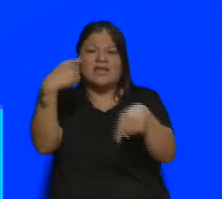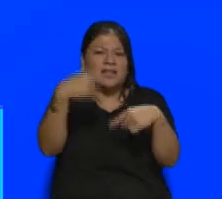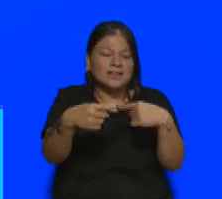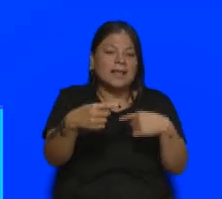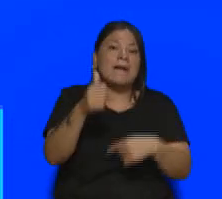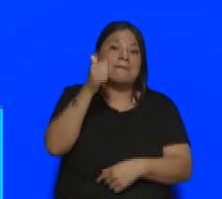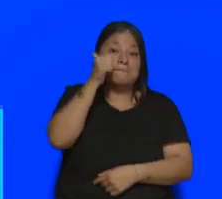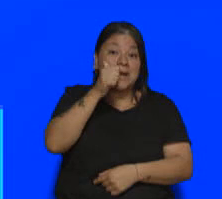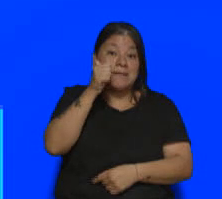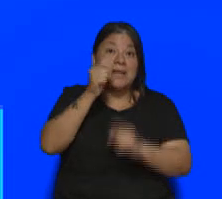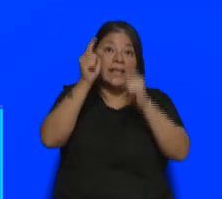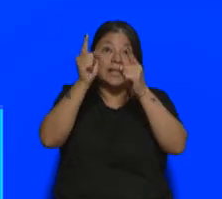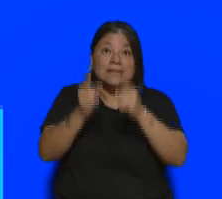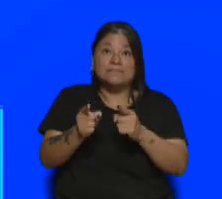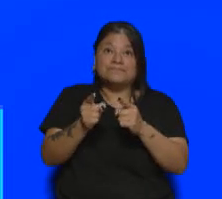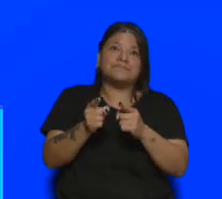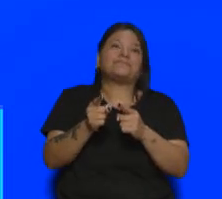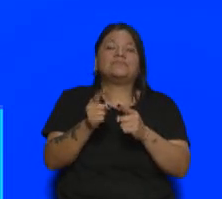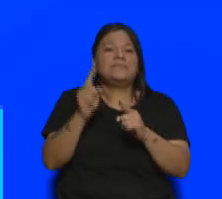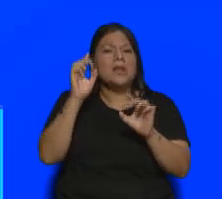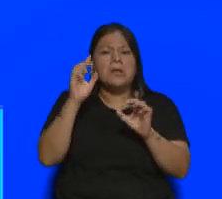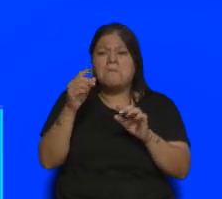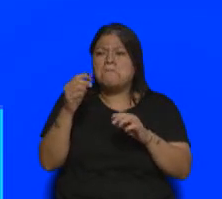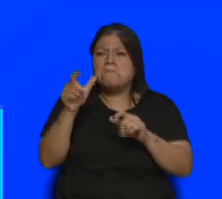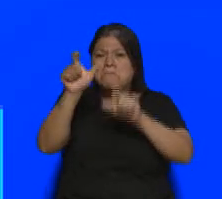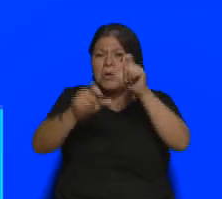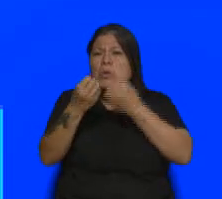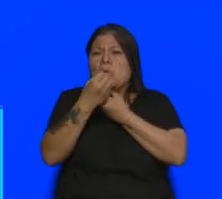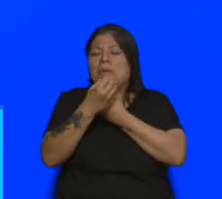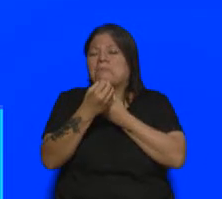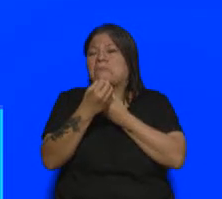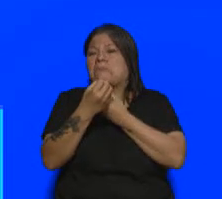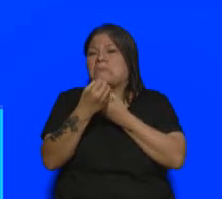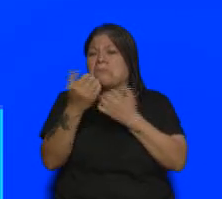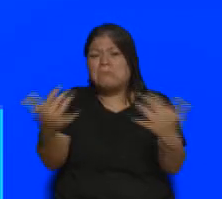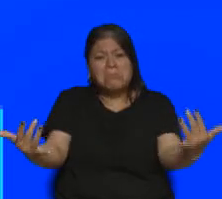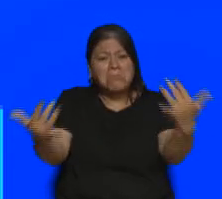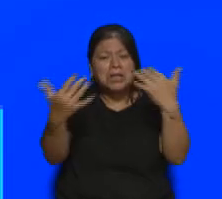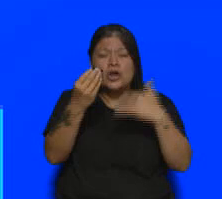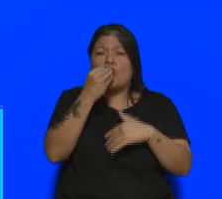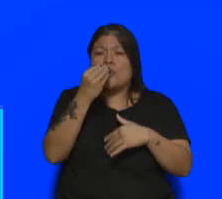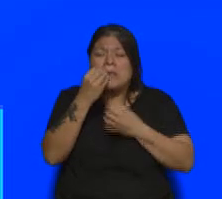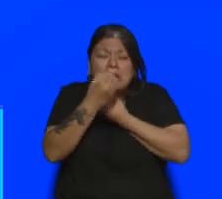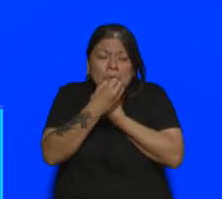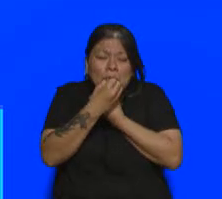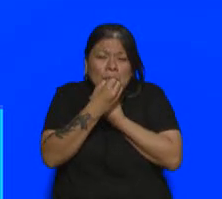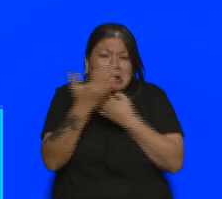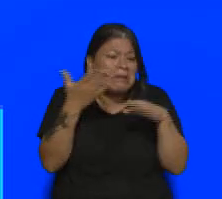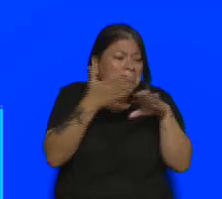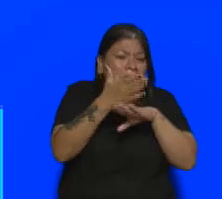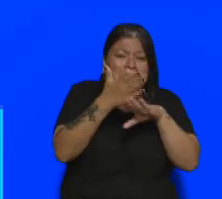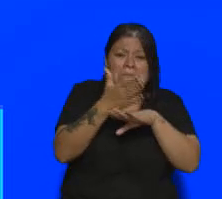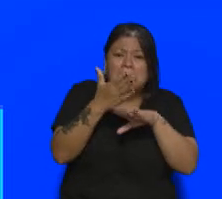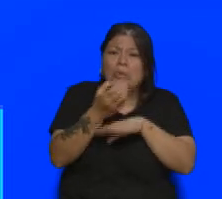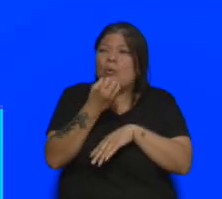Mar del Plata tiene una gran variedad de posibilidades en cuanto a la gastronomía, en cuanto al alojamiento, como decíamos antes. No toda la gente